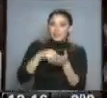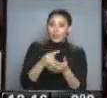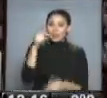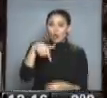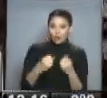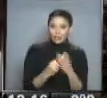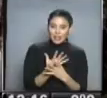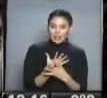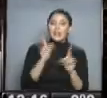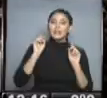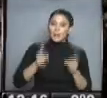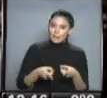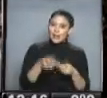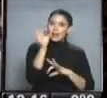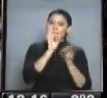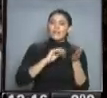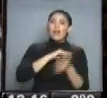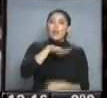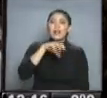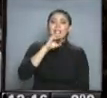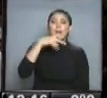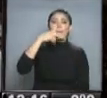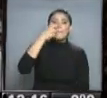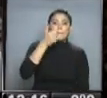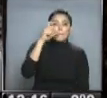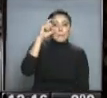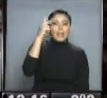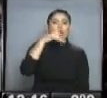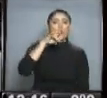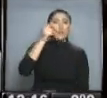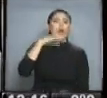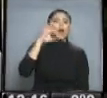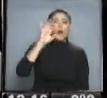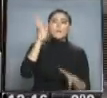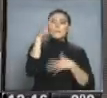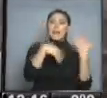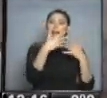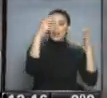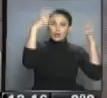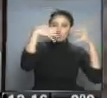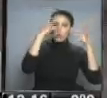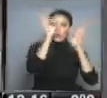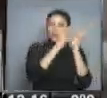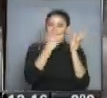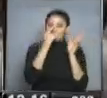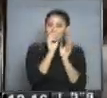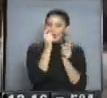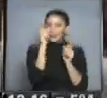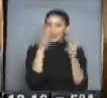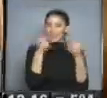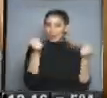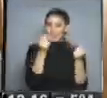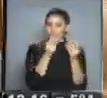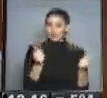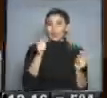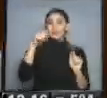Y hoy a la mañana también nevó en Pehuajo. Apenas una horita, una mezcla de lluvia y nieve que rápidamente se fue disipando. En el sur de la provincia